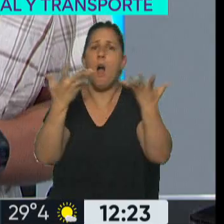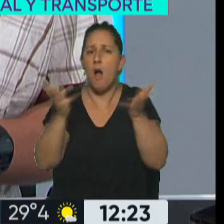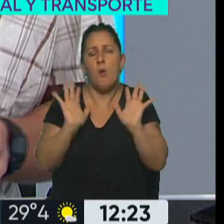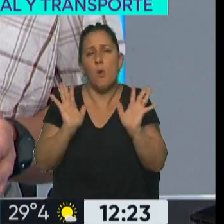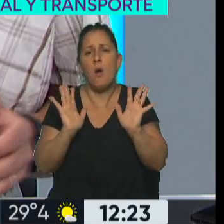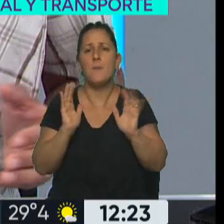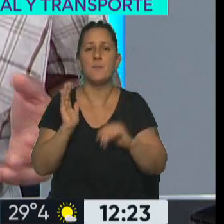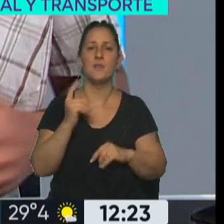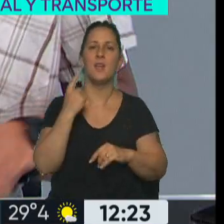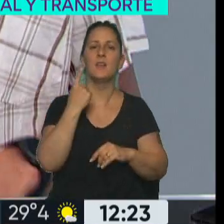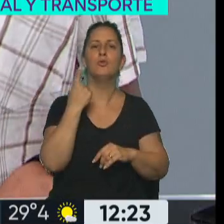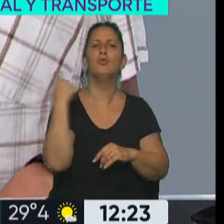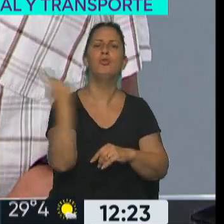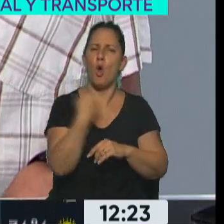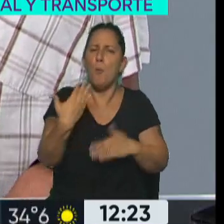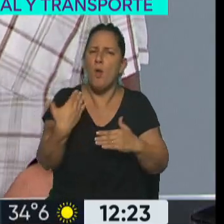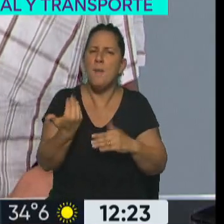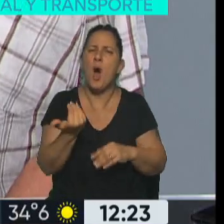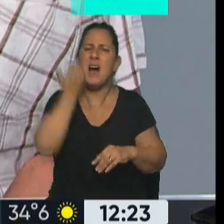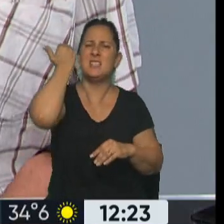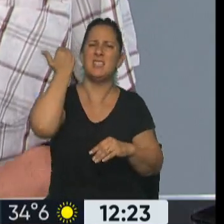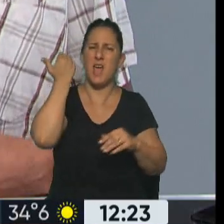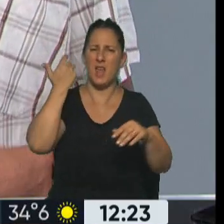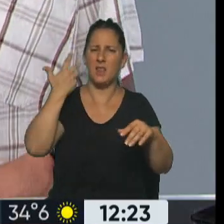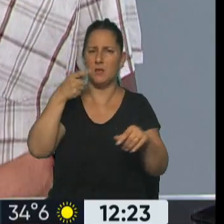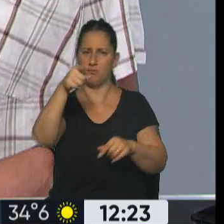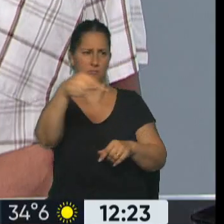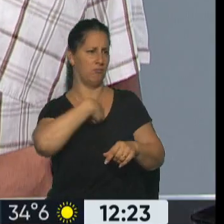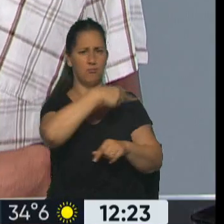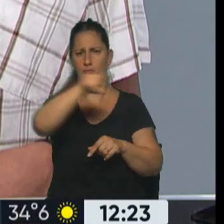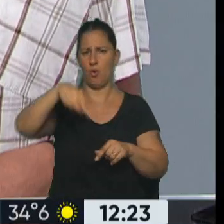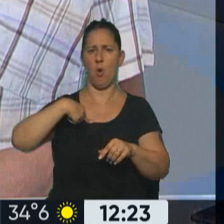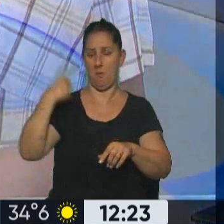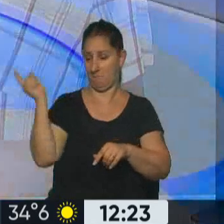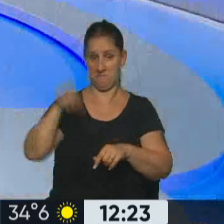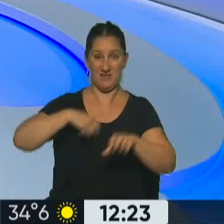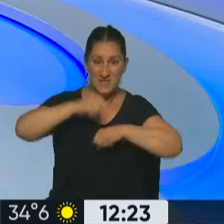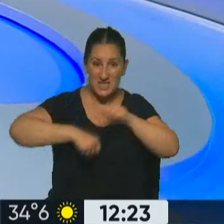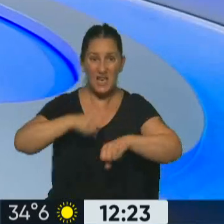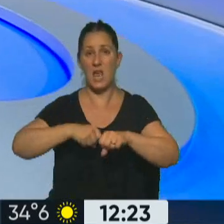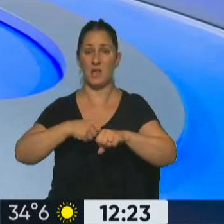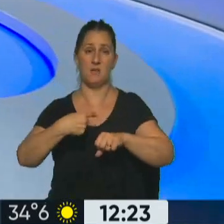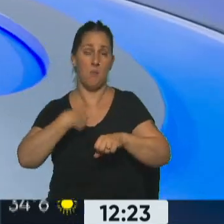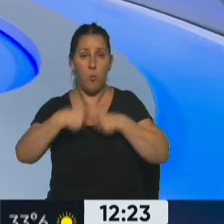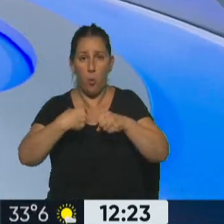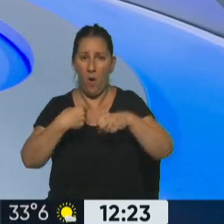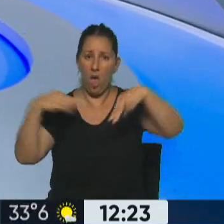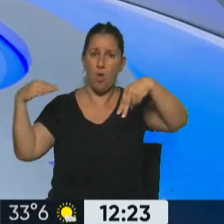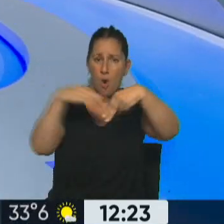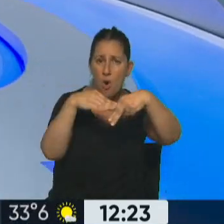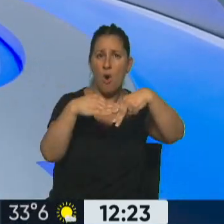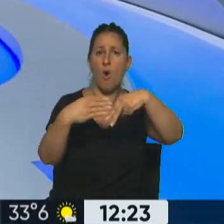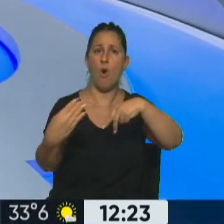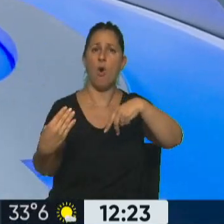pasibles de tener un siniestro vial. Vos, él, yo me vine en bicicleta, ahora me vuelvo en bici. ¿Puedo atropellar a alguien? ¿Me pueden